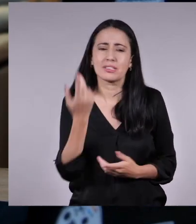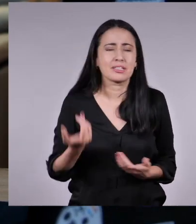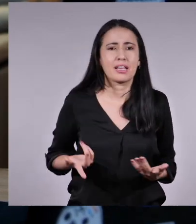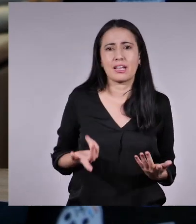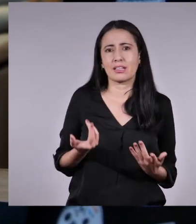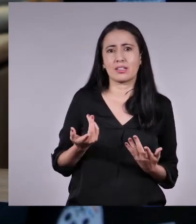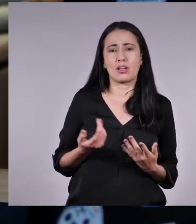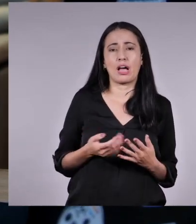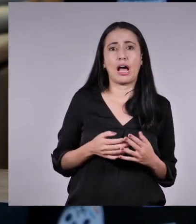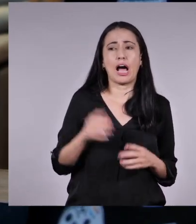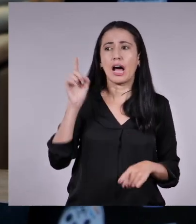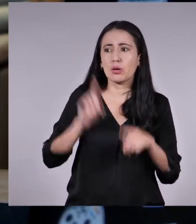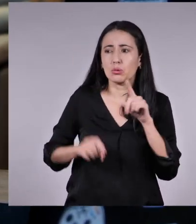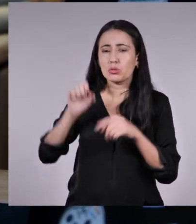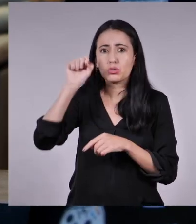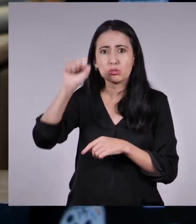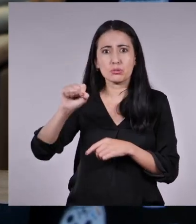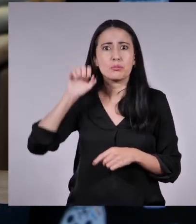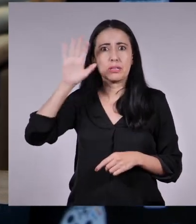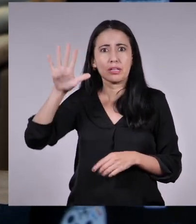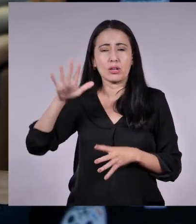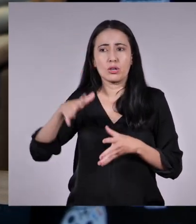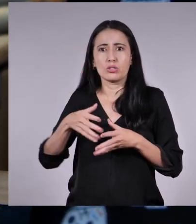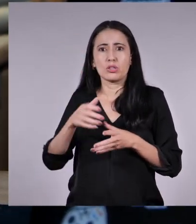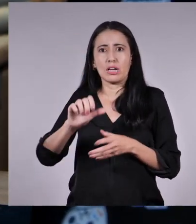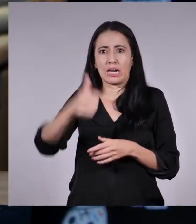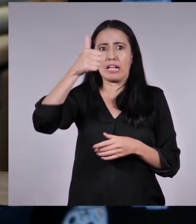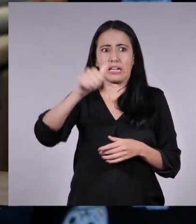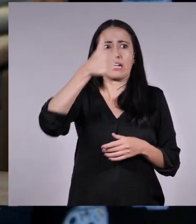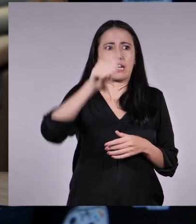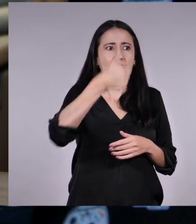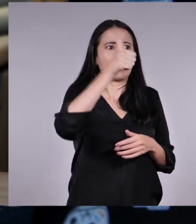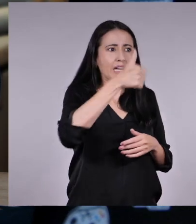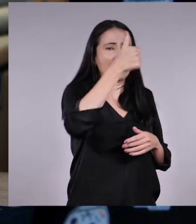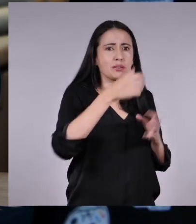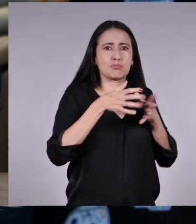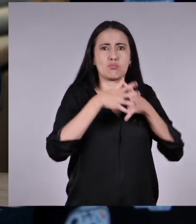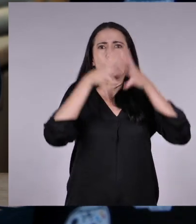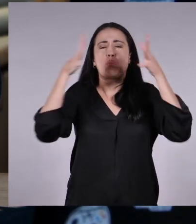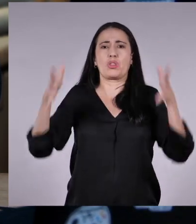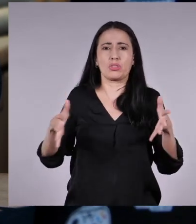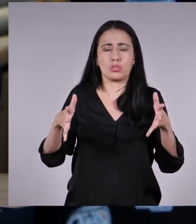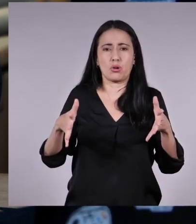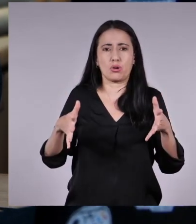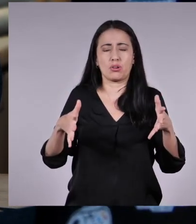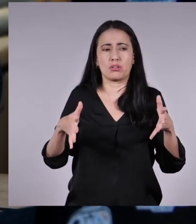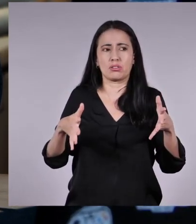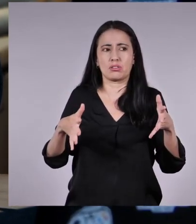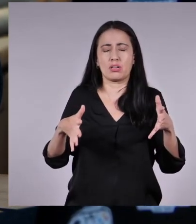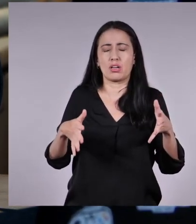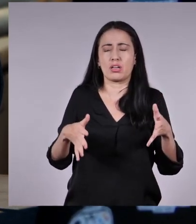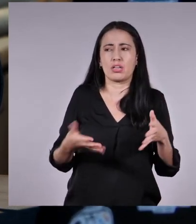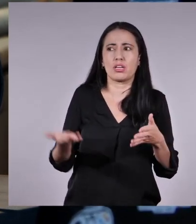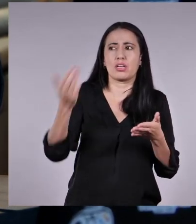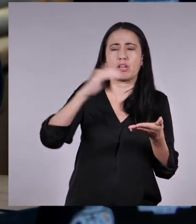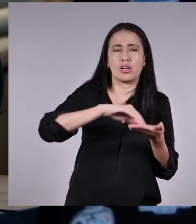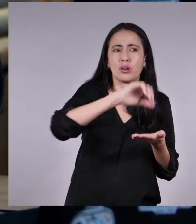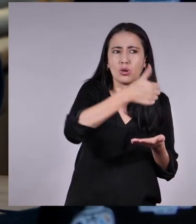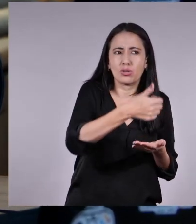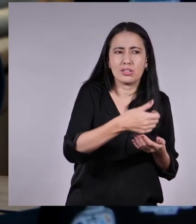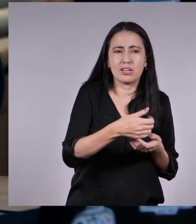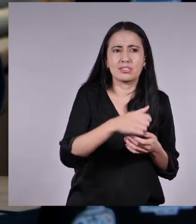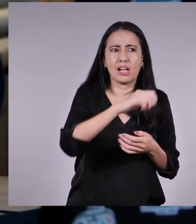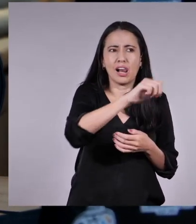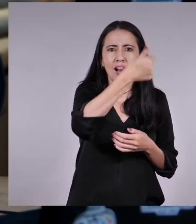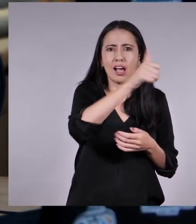veces algo se hace súper viral, y aunque uno replique cada uno de los pasos, en otra oportunidad simplemente no